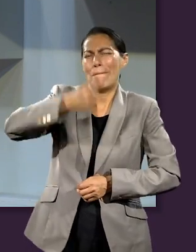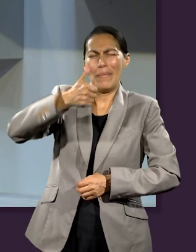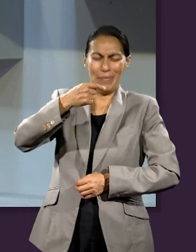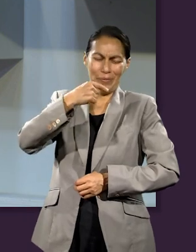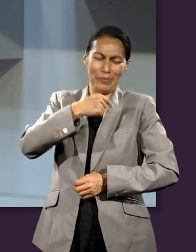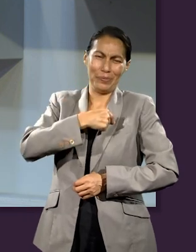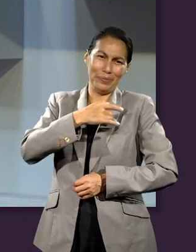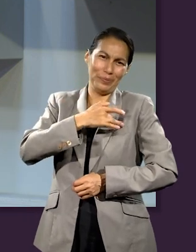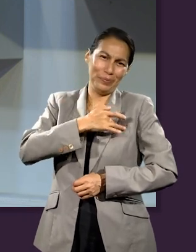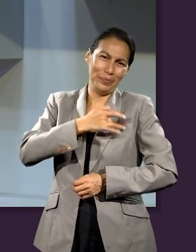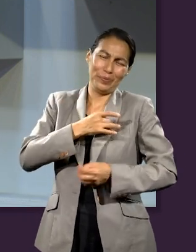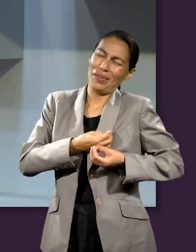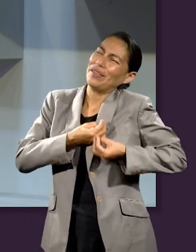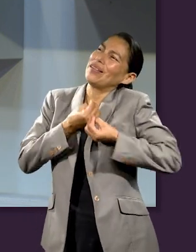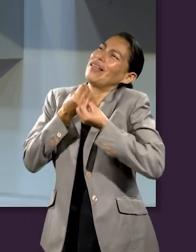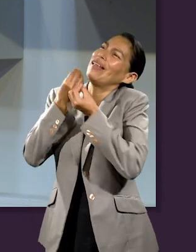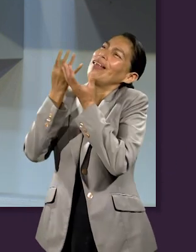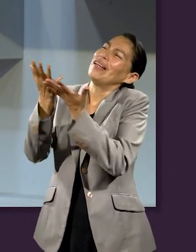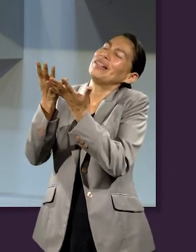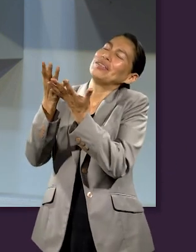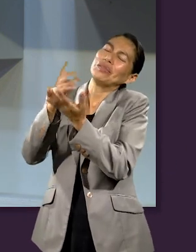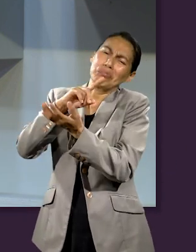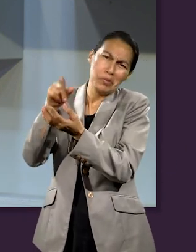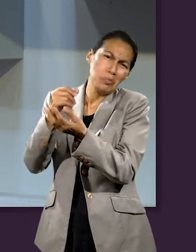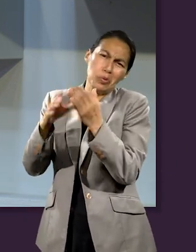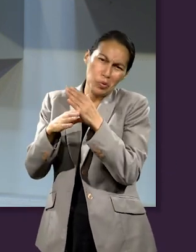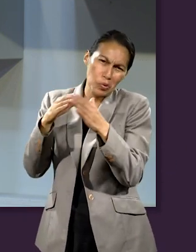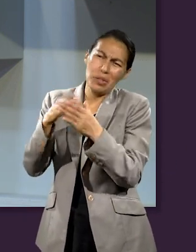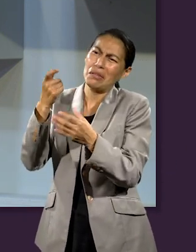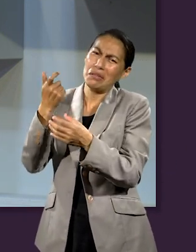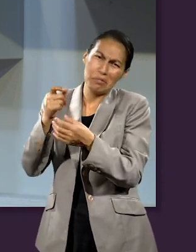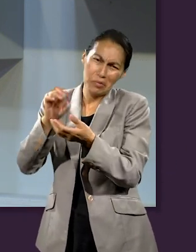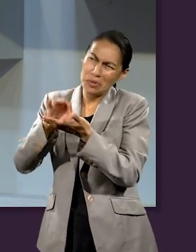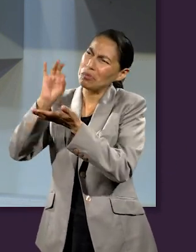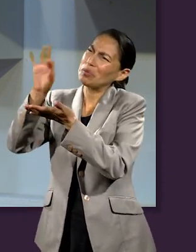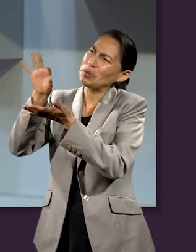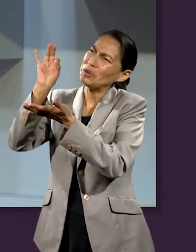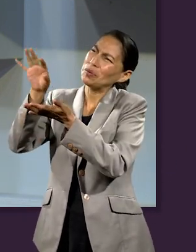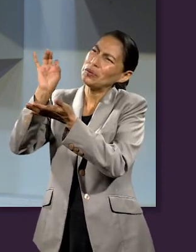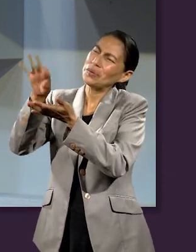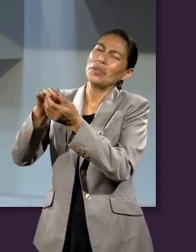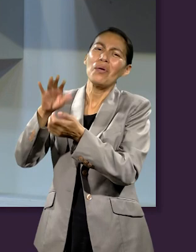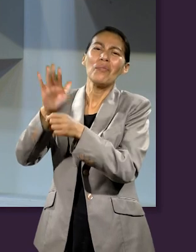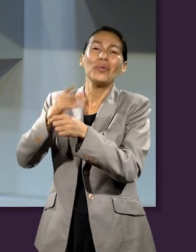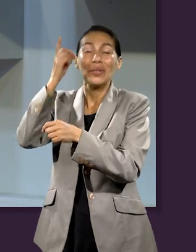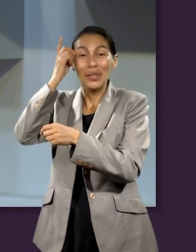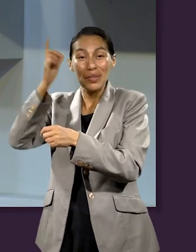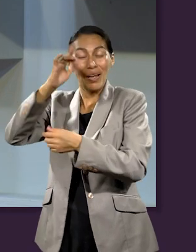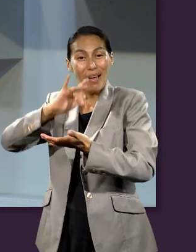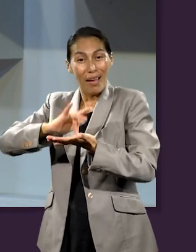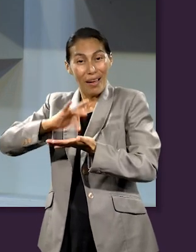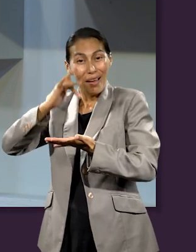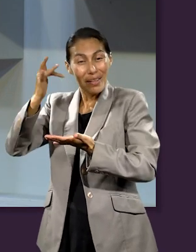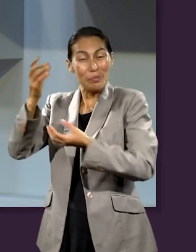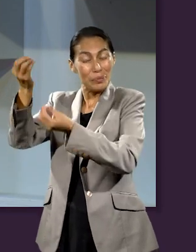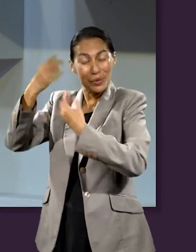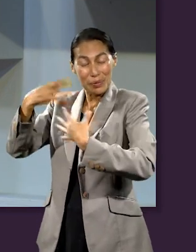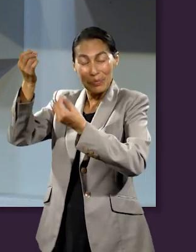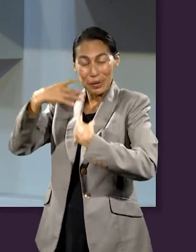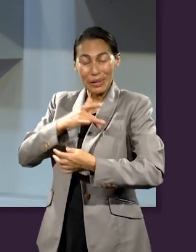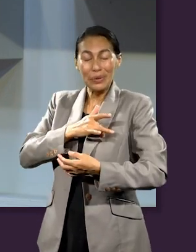primero a mí y después lo demás es el orden correcto que la Biblia plantea. La gratitud de